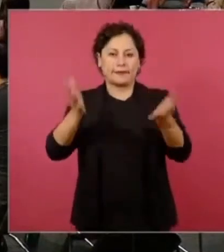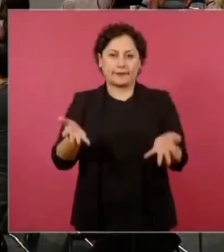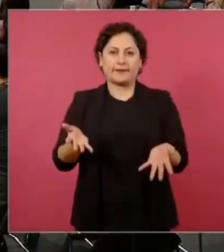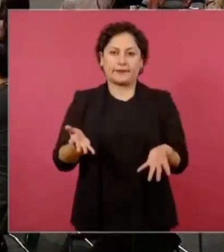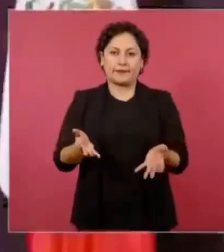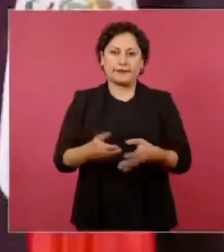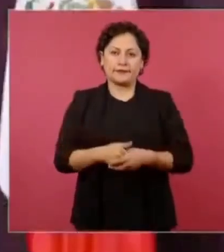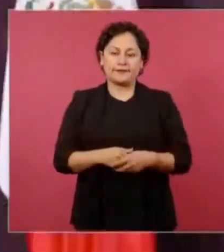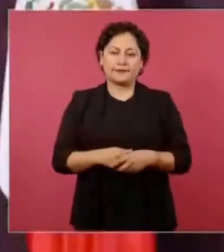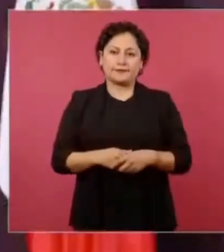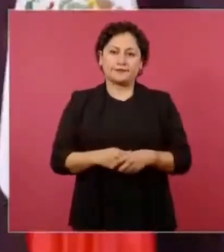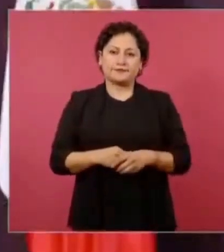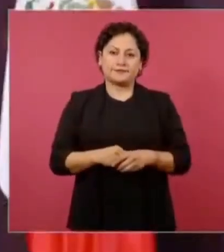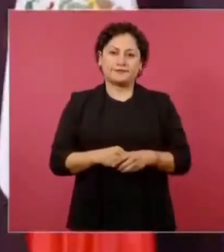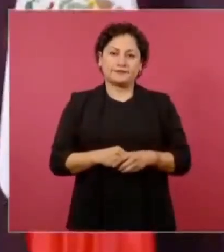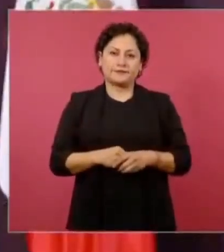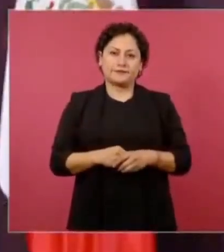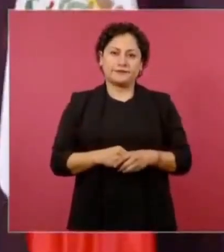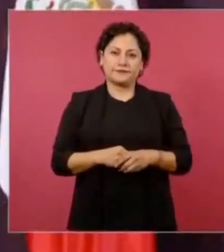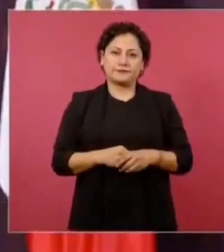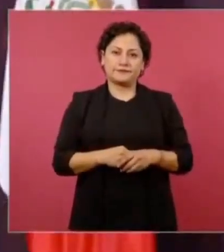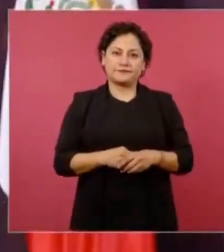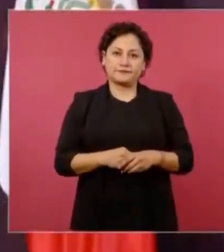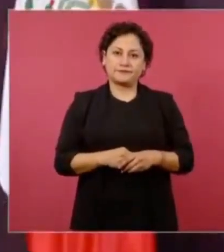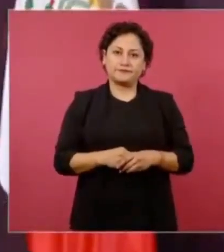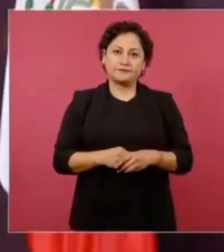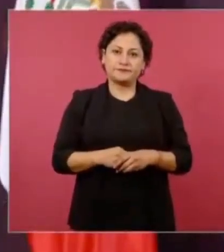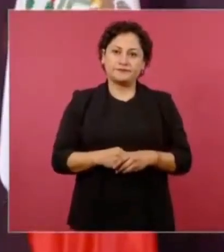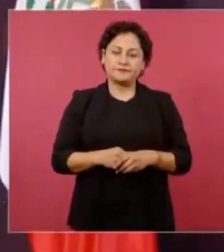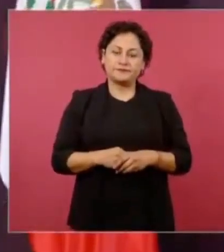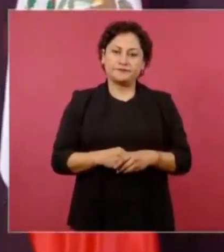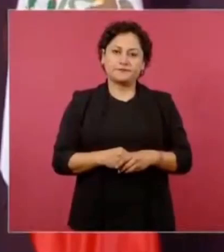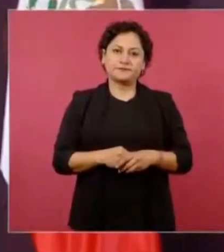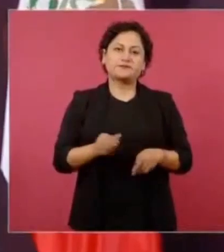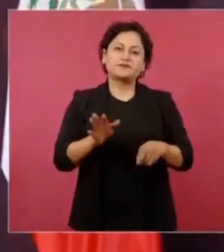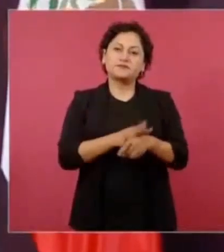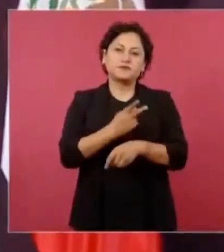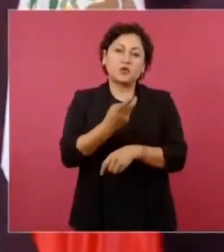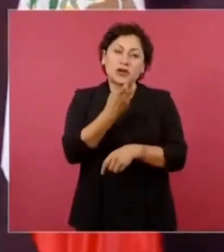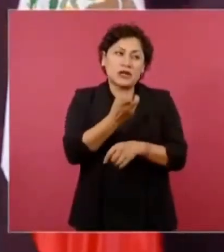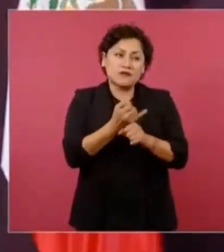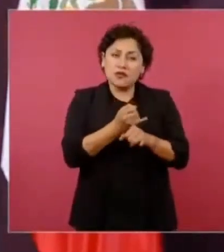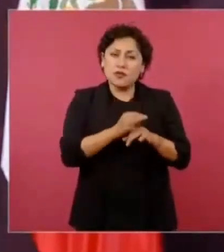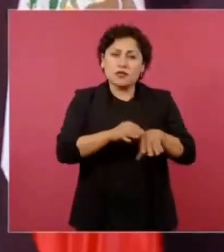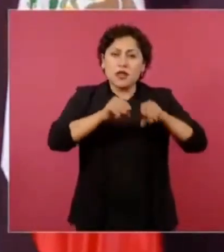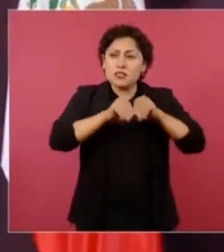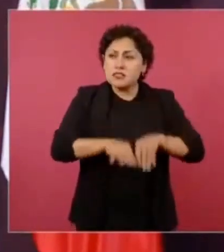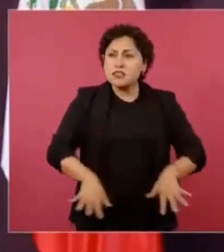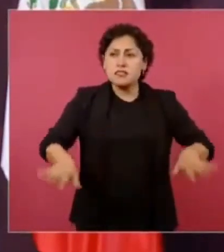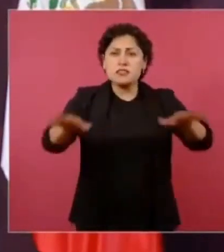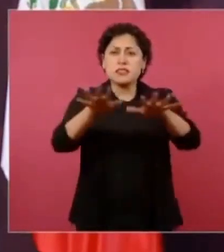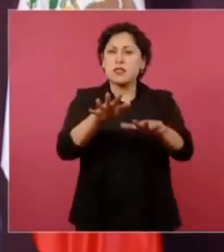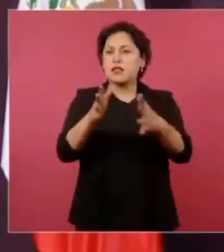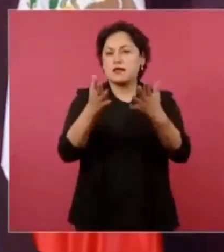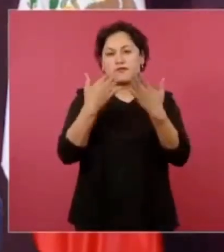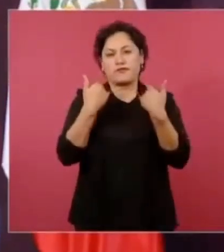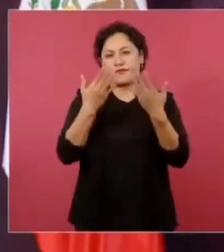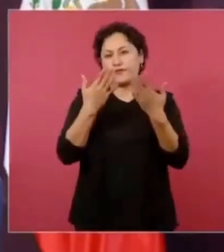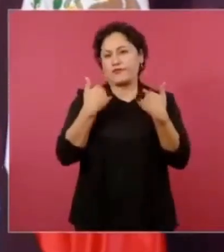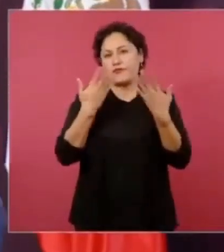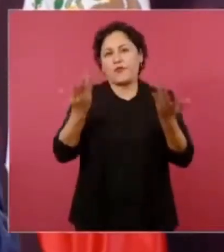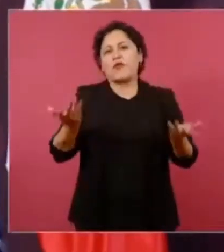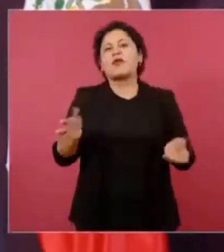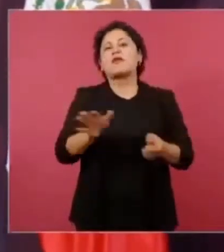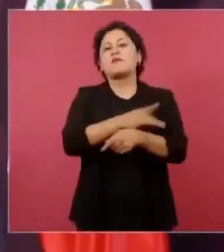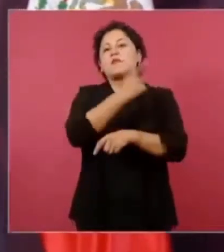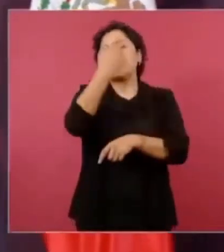se difunde por el control que se tiene de los